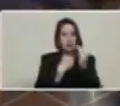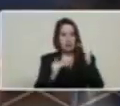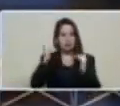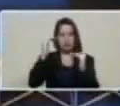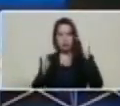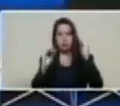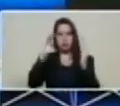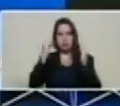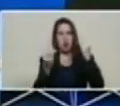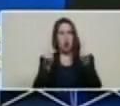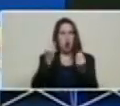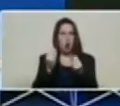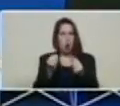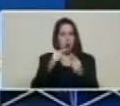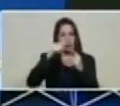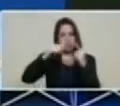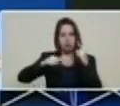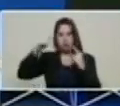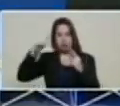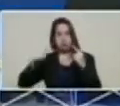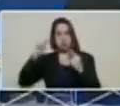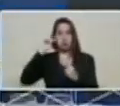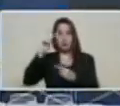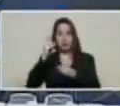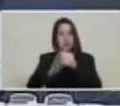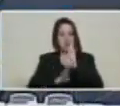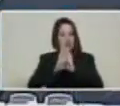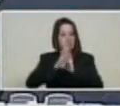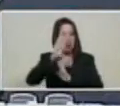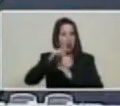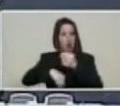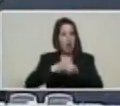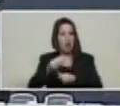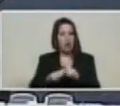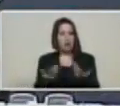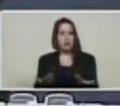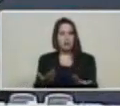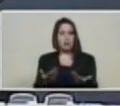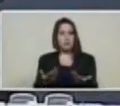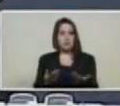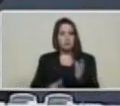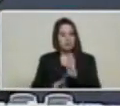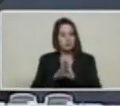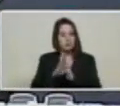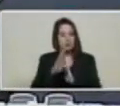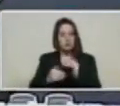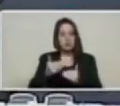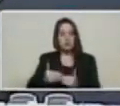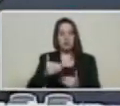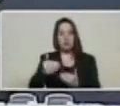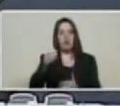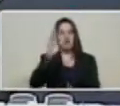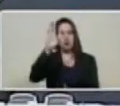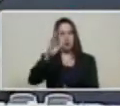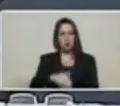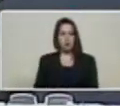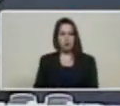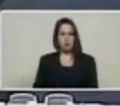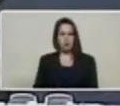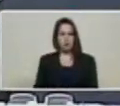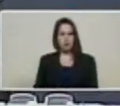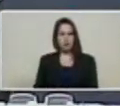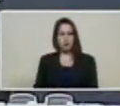nuestro país está desarrollando y va a desarrollar a futuro. Quiere decir